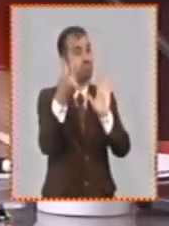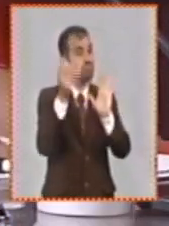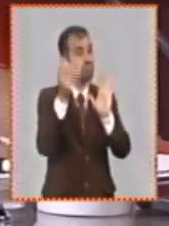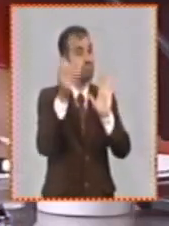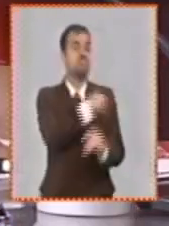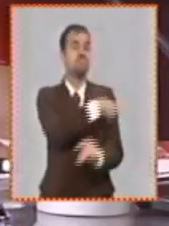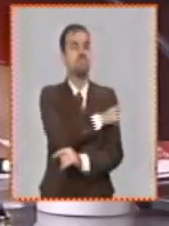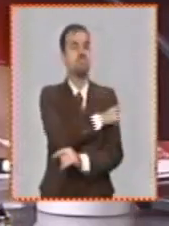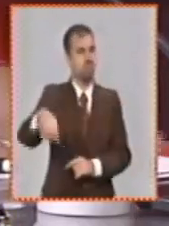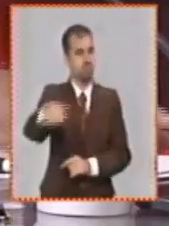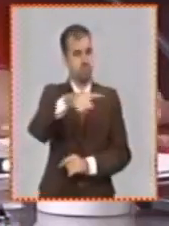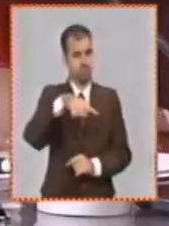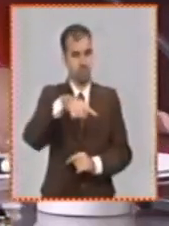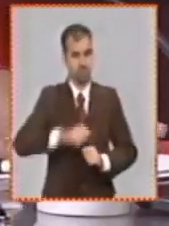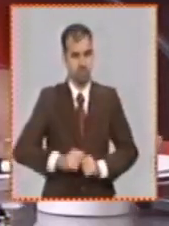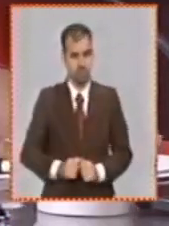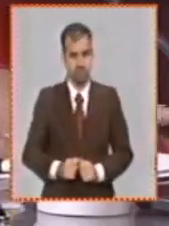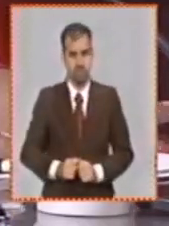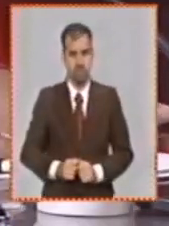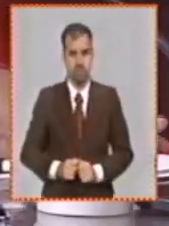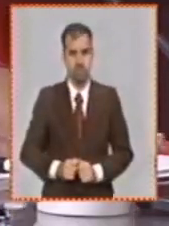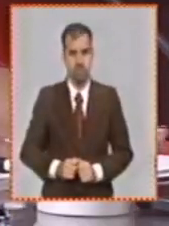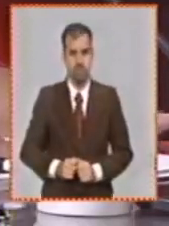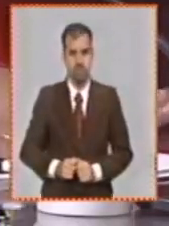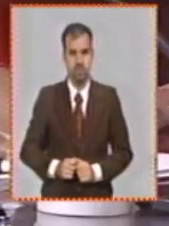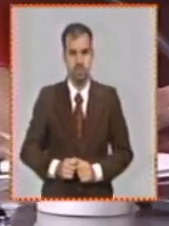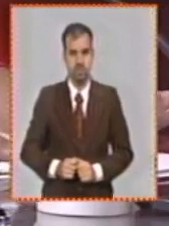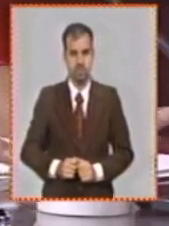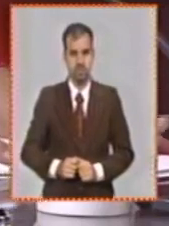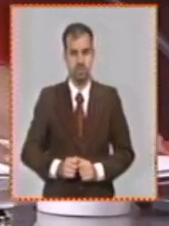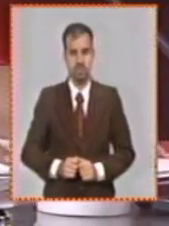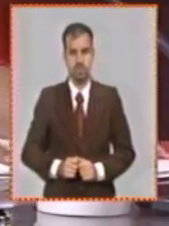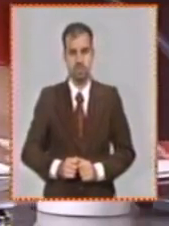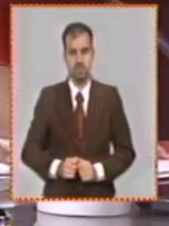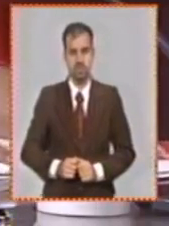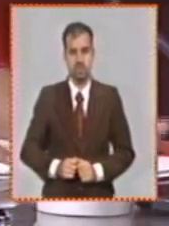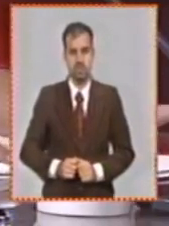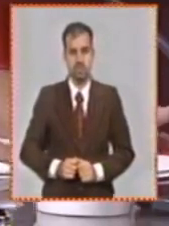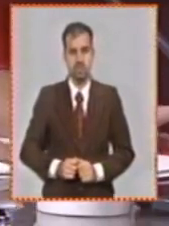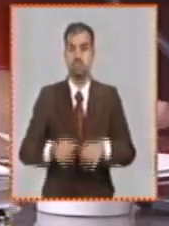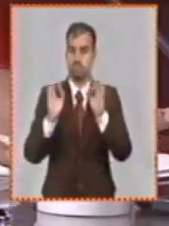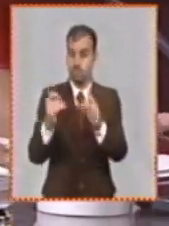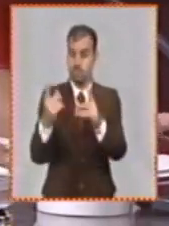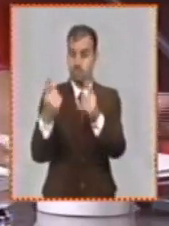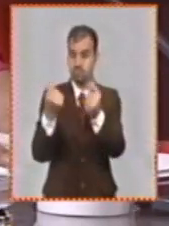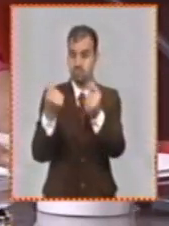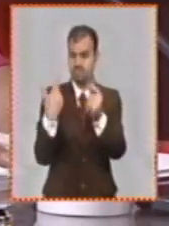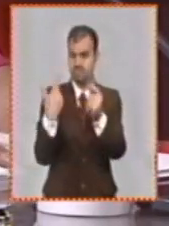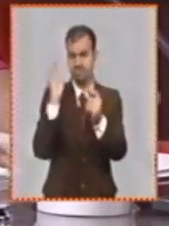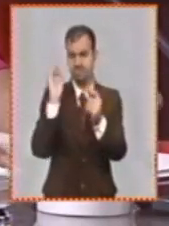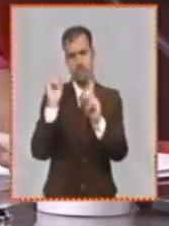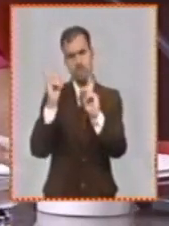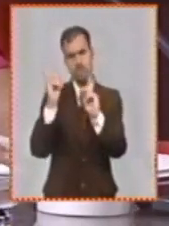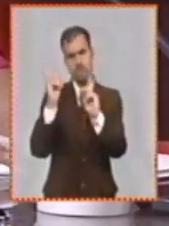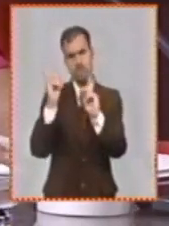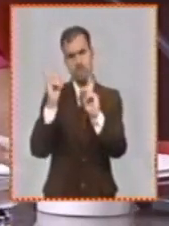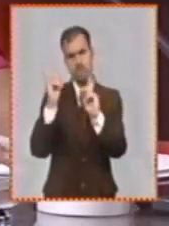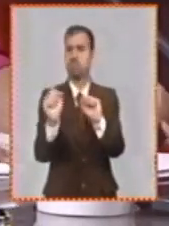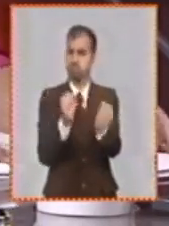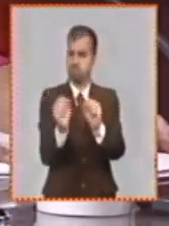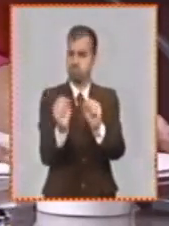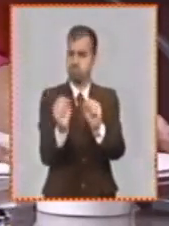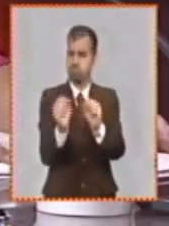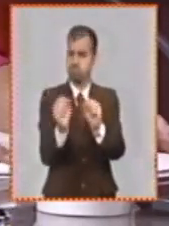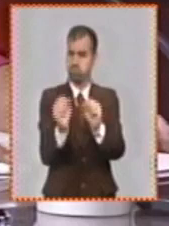la población los precios minoristas que tienen en la política actual de control el